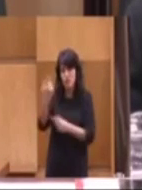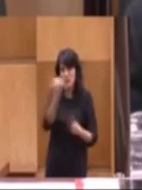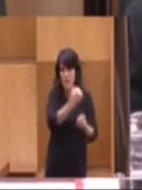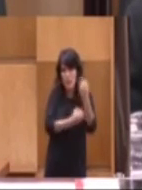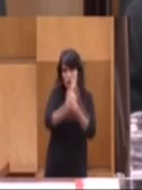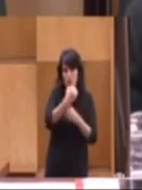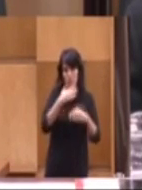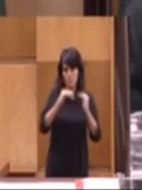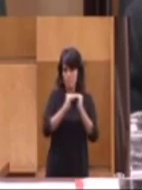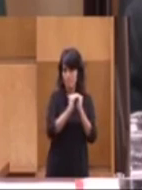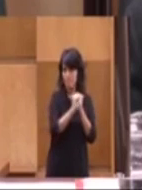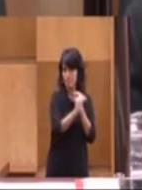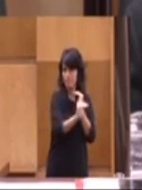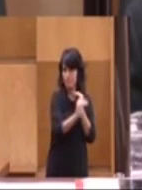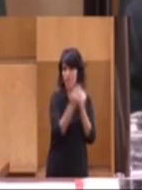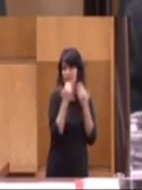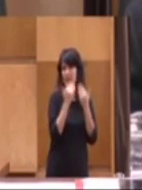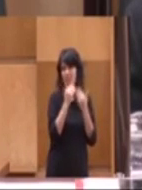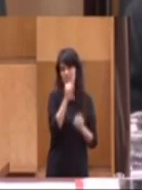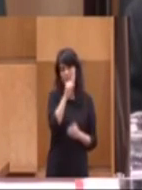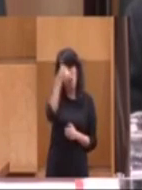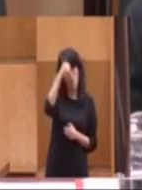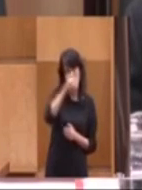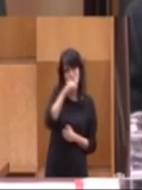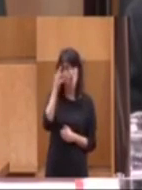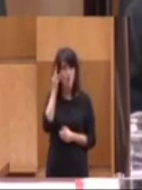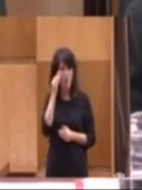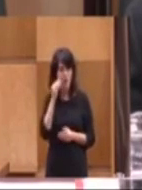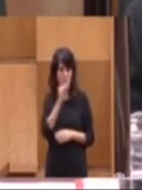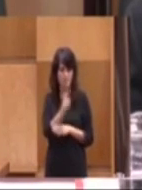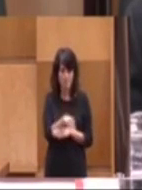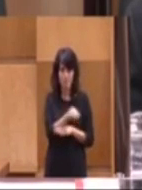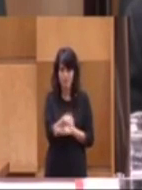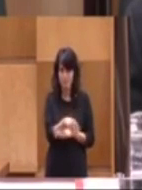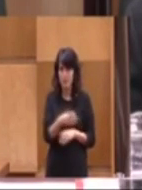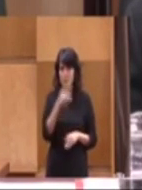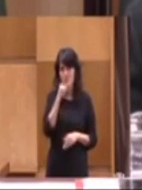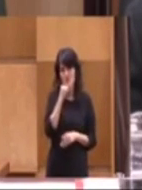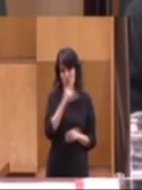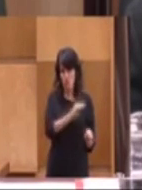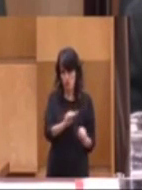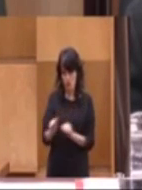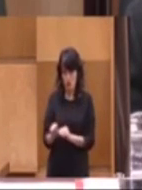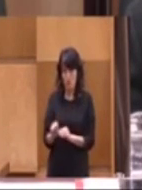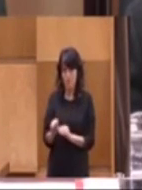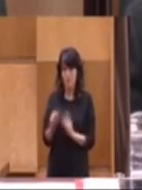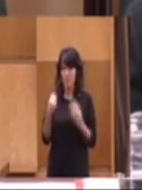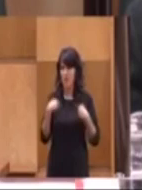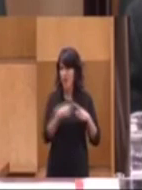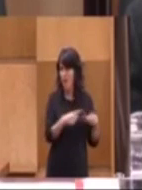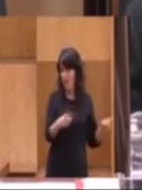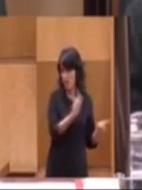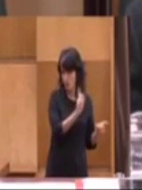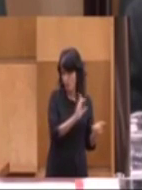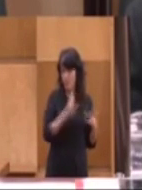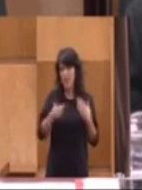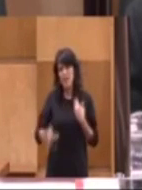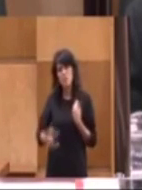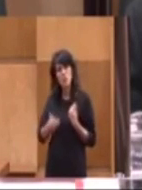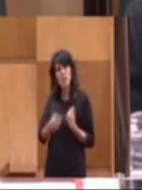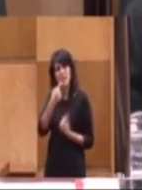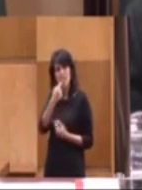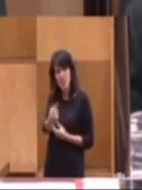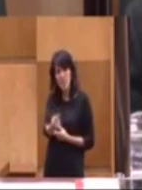mantenerse gracias a que los abuelos y abuelas han mantenido a sus nietos en el entorno. Pero no me voy a detener esto. Sí que me parece importante